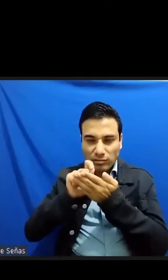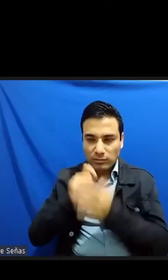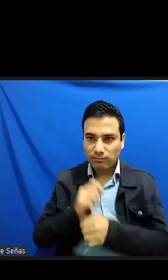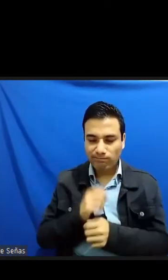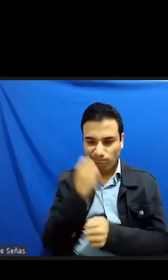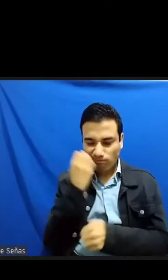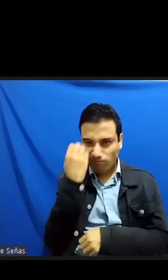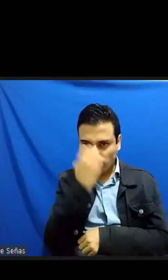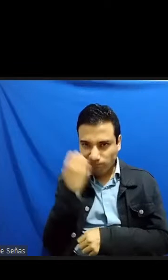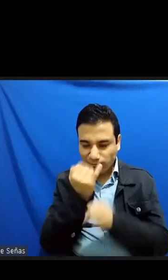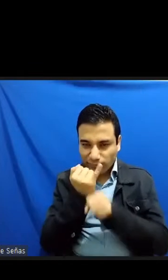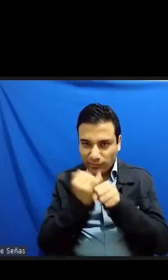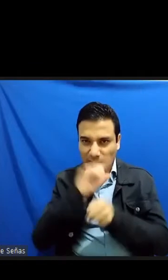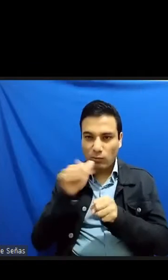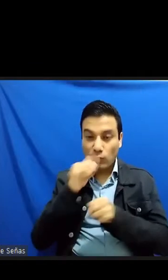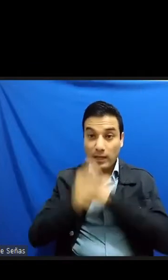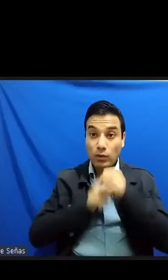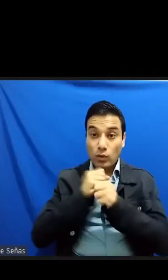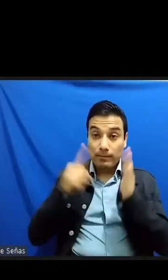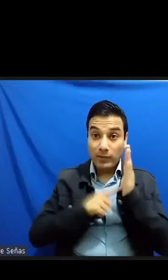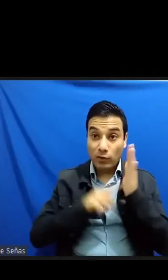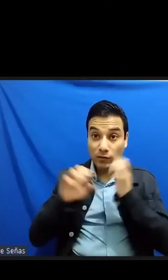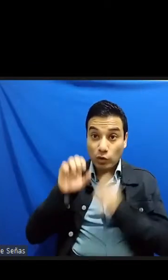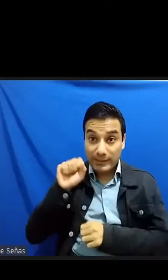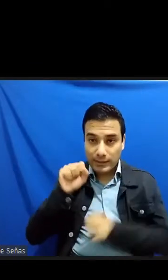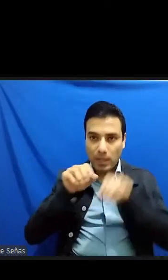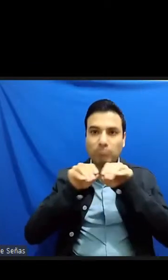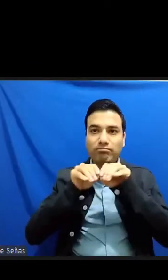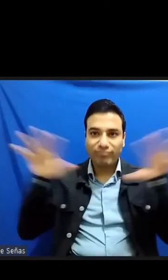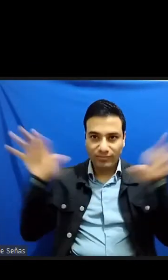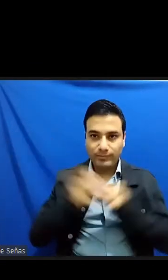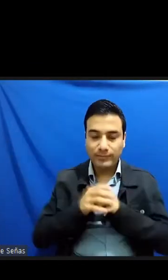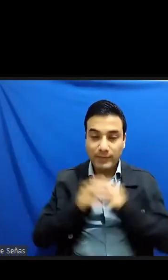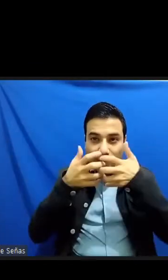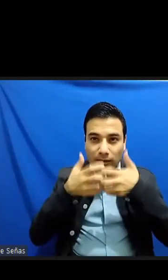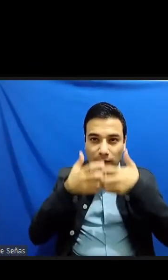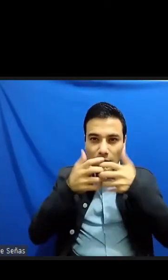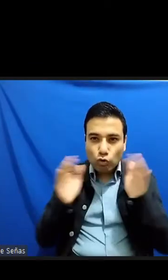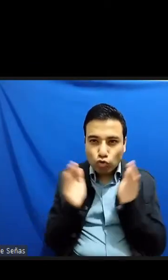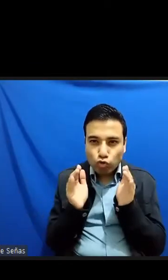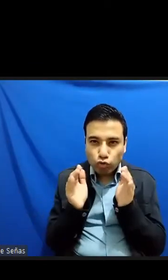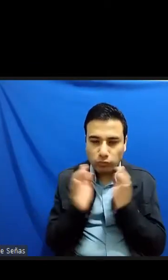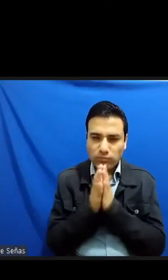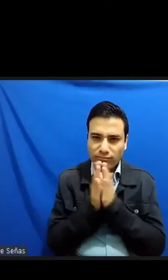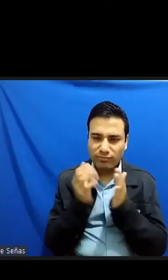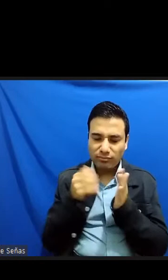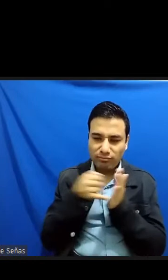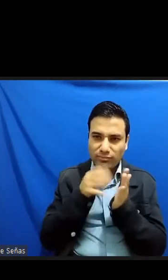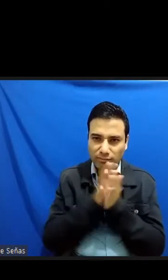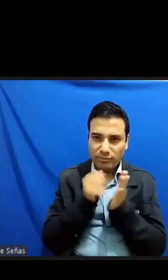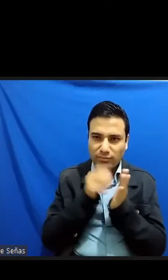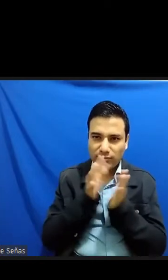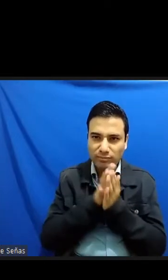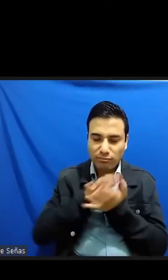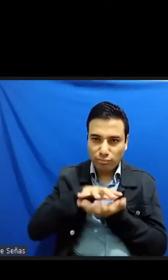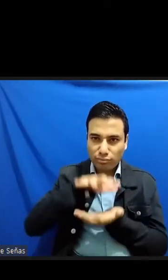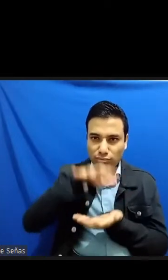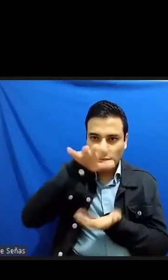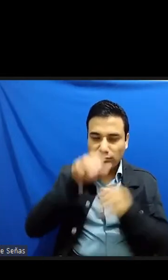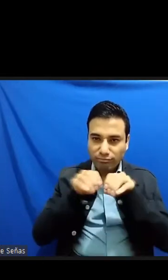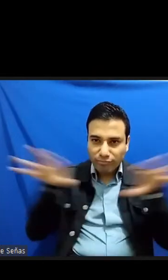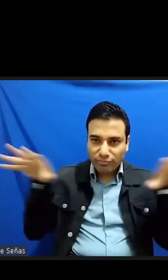en los años 60 en pequeñas editoriales o más bien en talleres de impresión de la zona